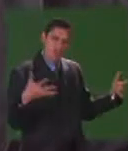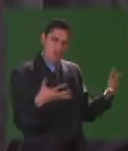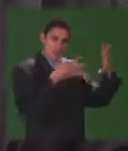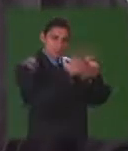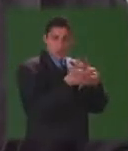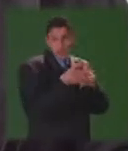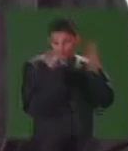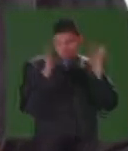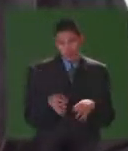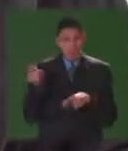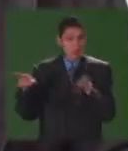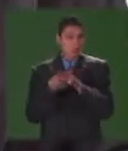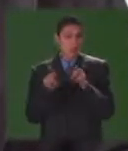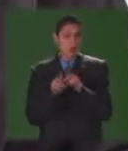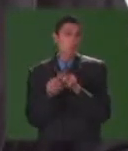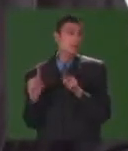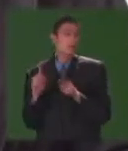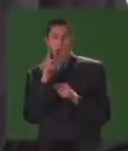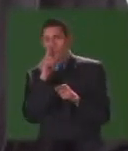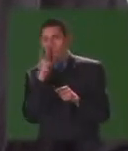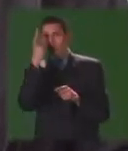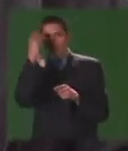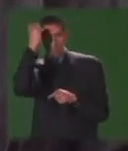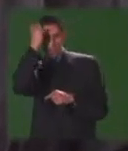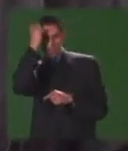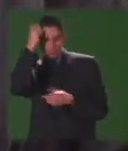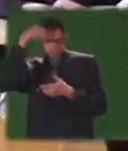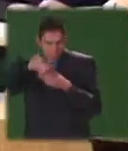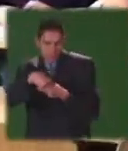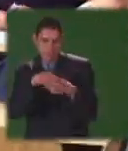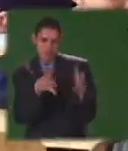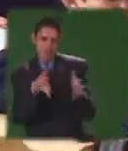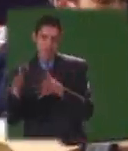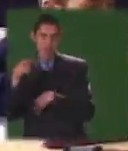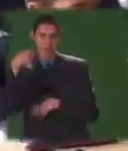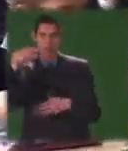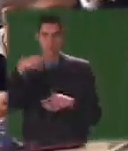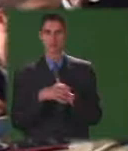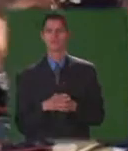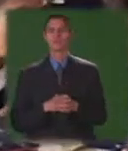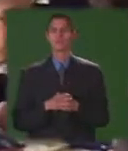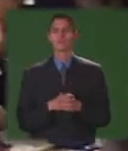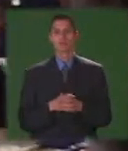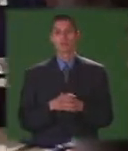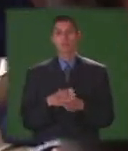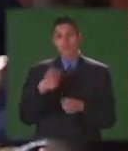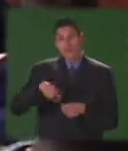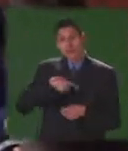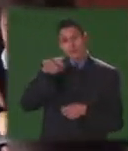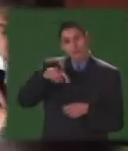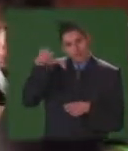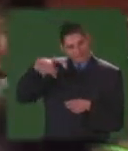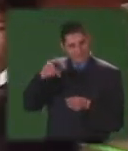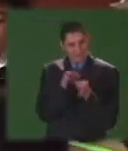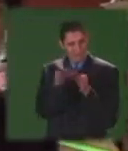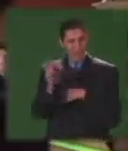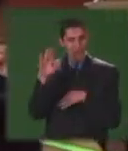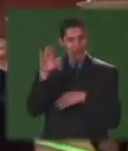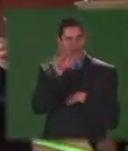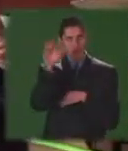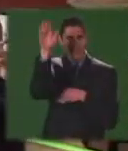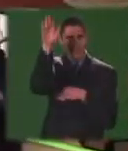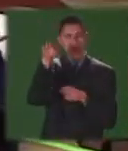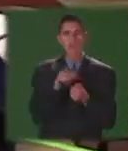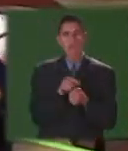primario en educación básica primaria Necesitamos algo importante en la calera como es el